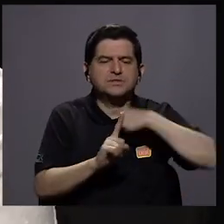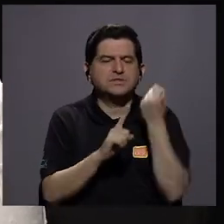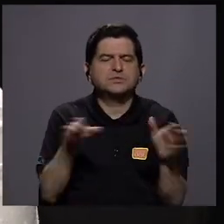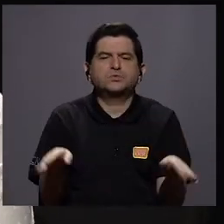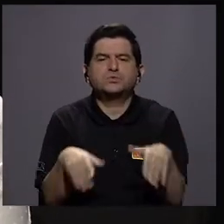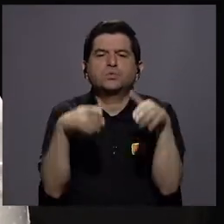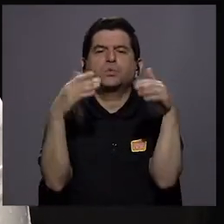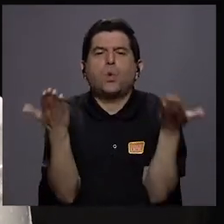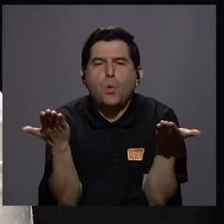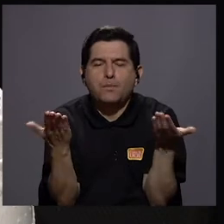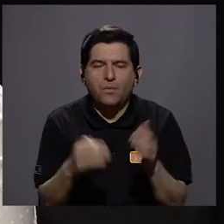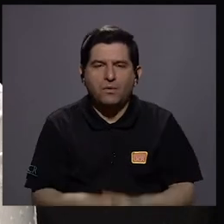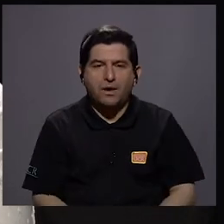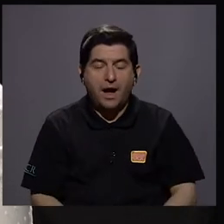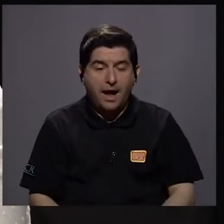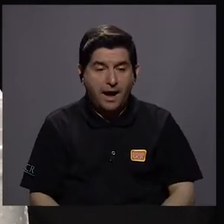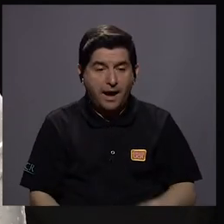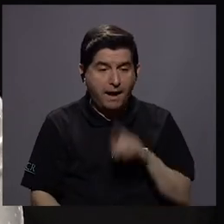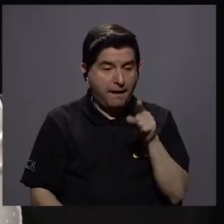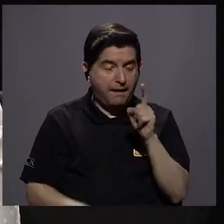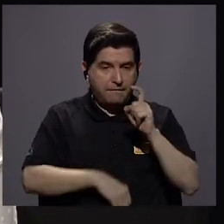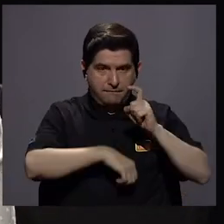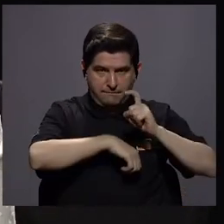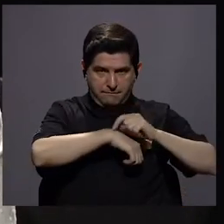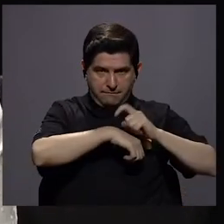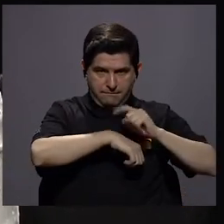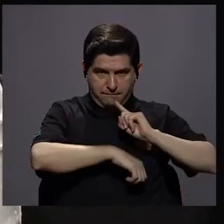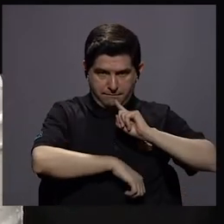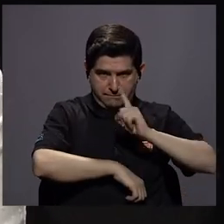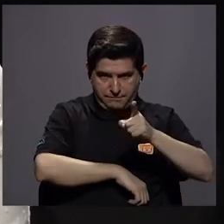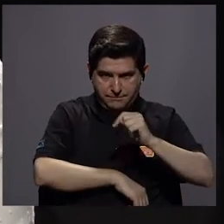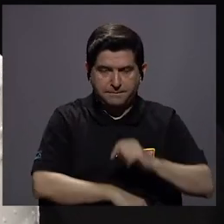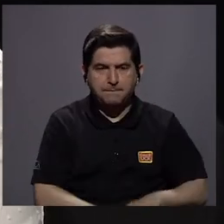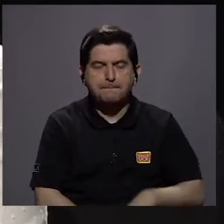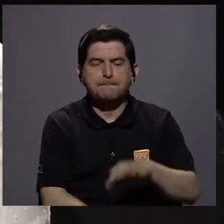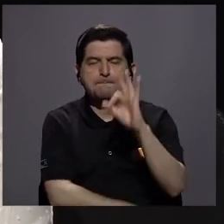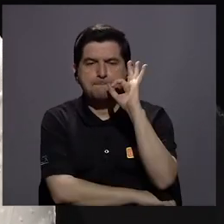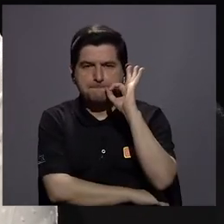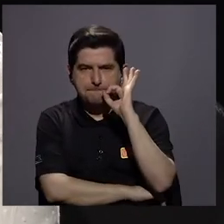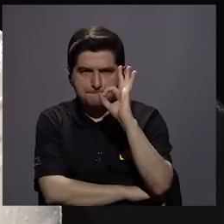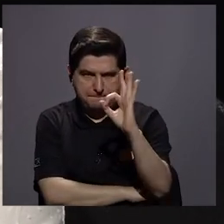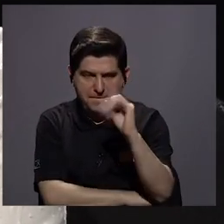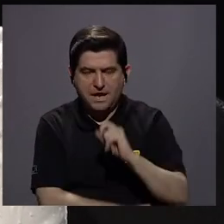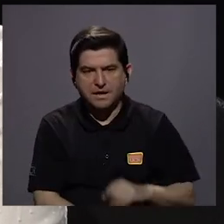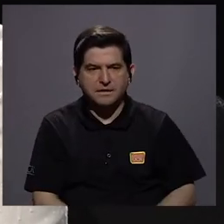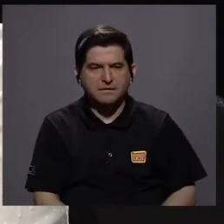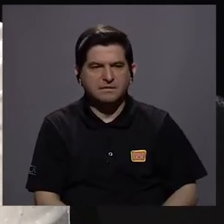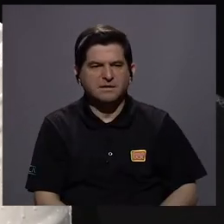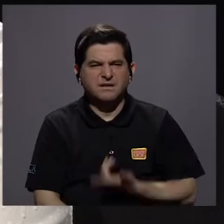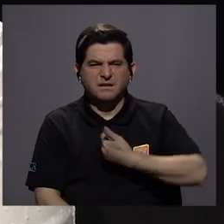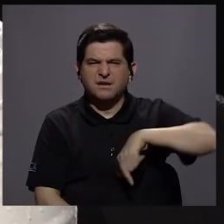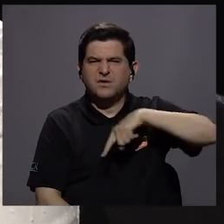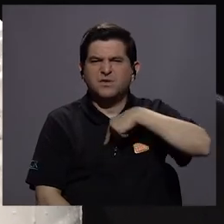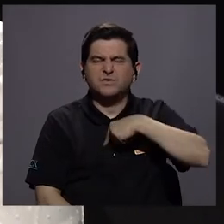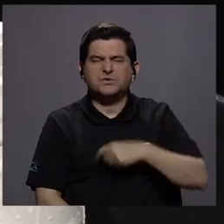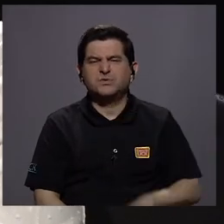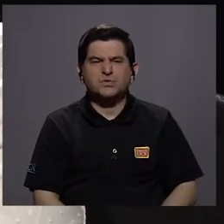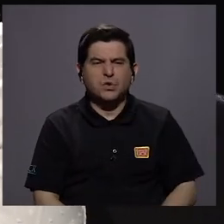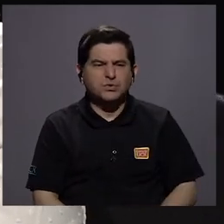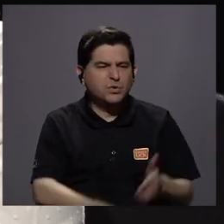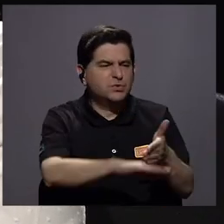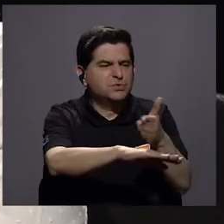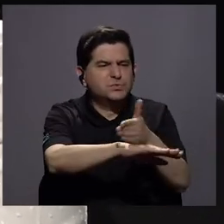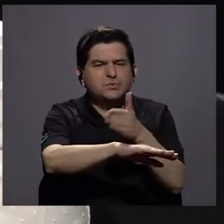Y llegar a un momento en donde decimos, bueno, qué más podemos hacer, cómo podemos